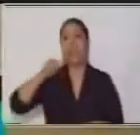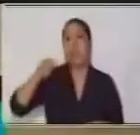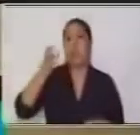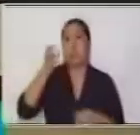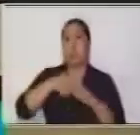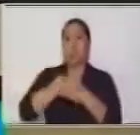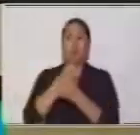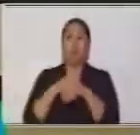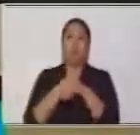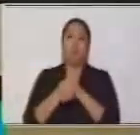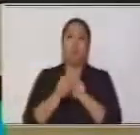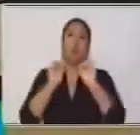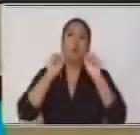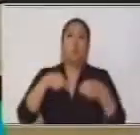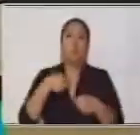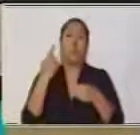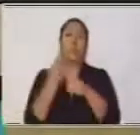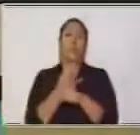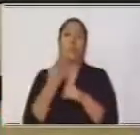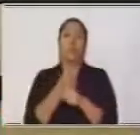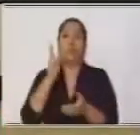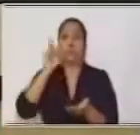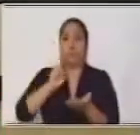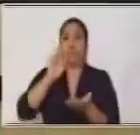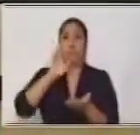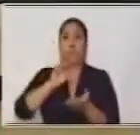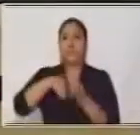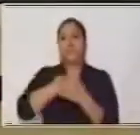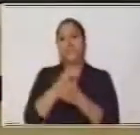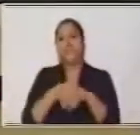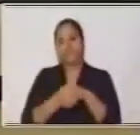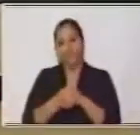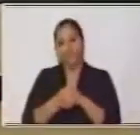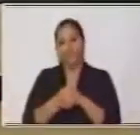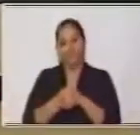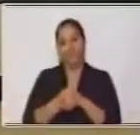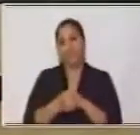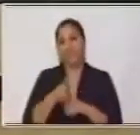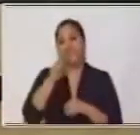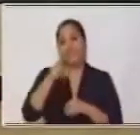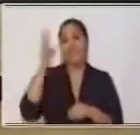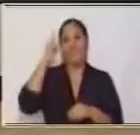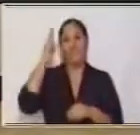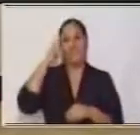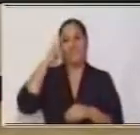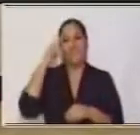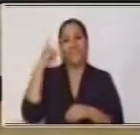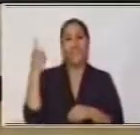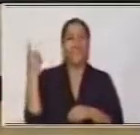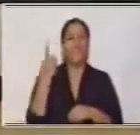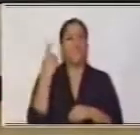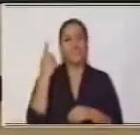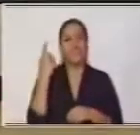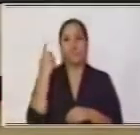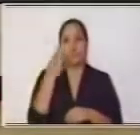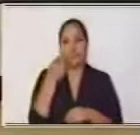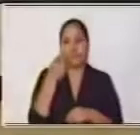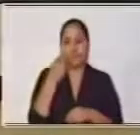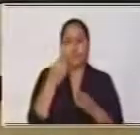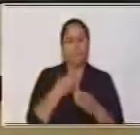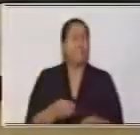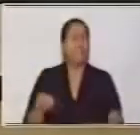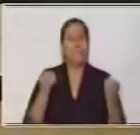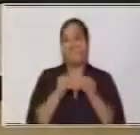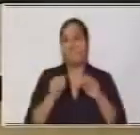jabón, podemos utilizar alcohol en gel y recuerda sobre todas las cosas que lo más